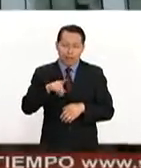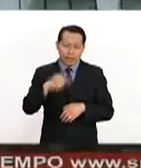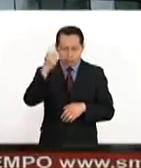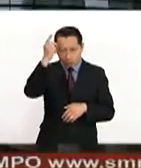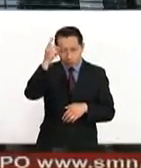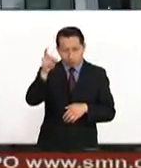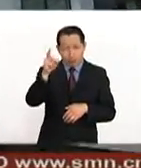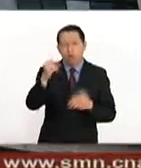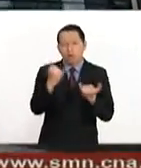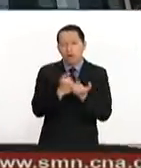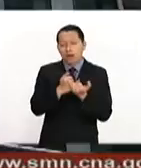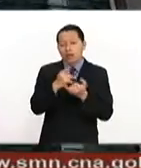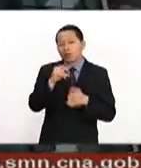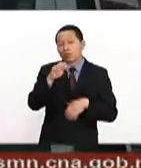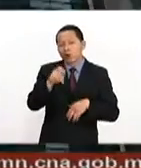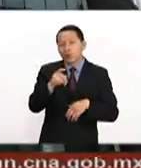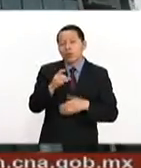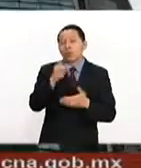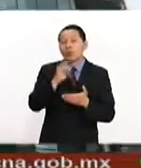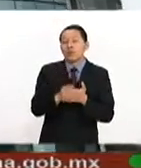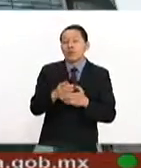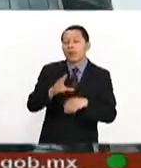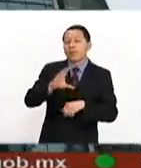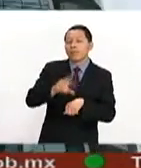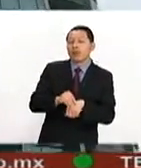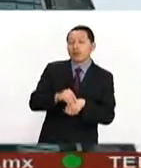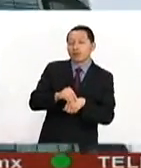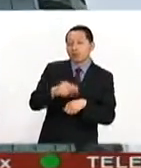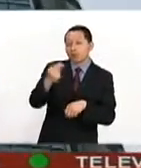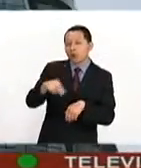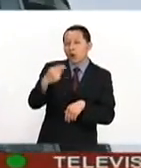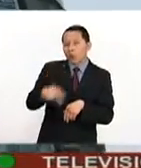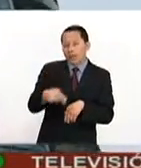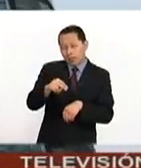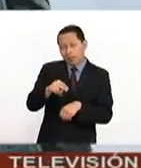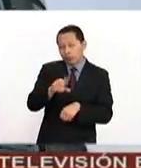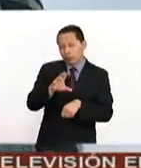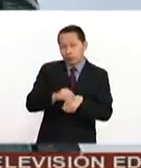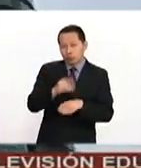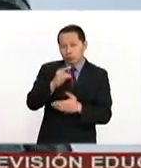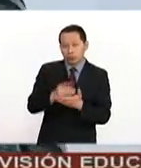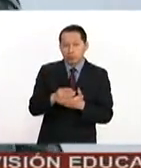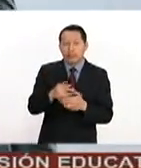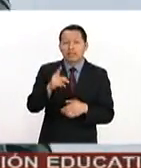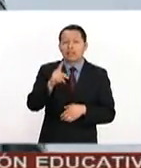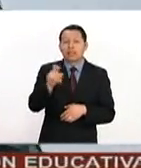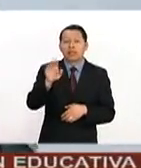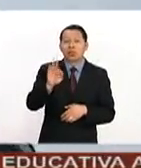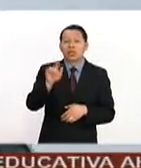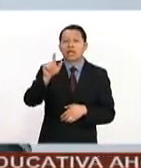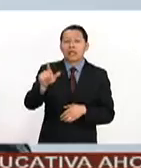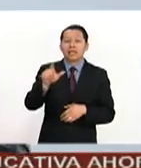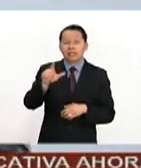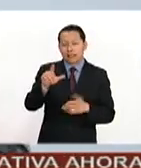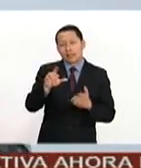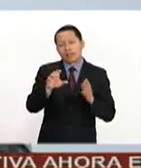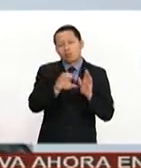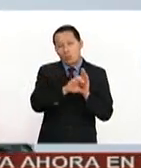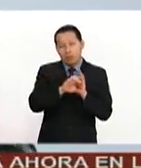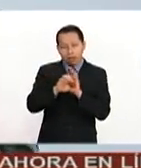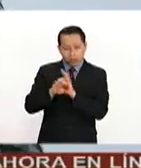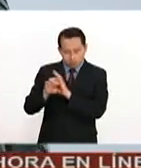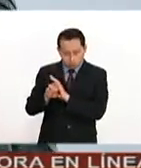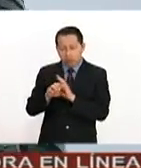la familia Trump solamente concedió la licencia. Va a estar operando lo que es el hotel de 147 habitaciones. La